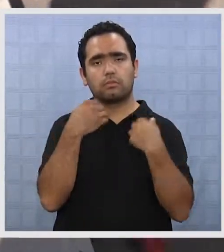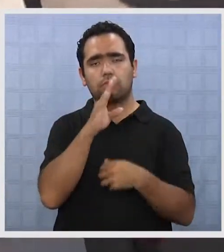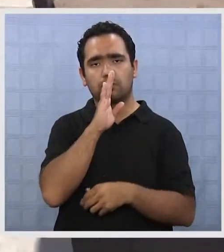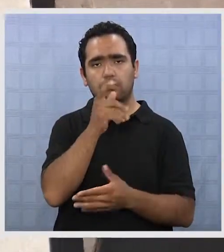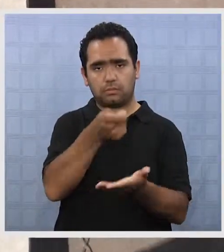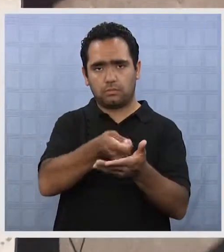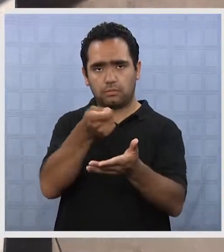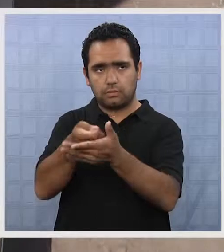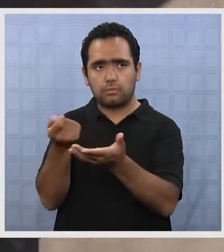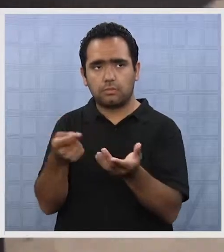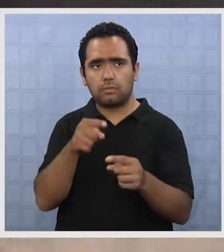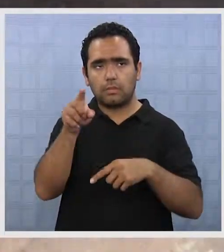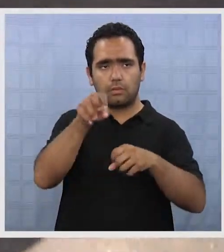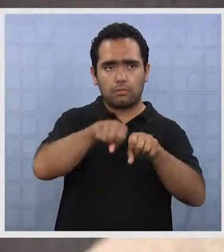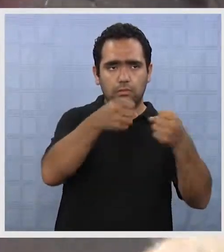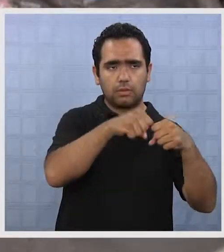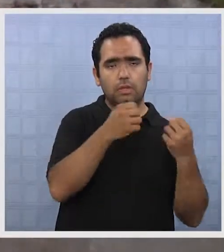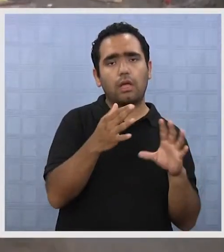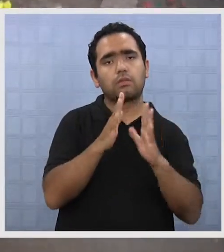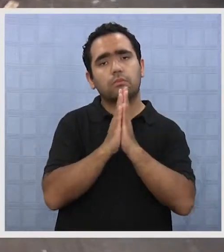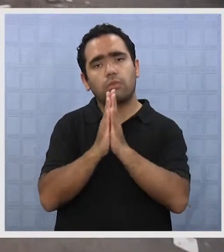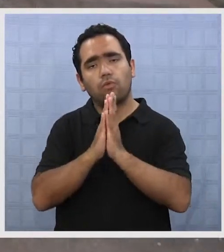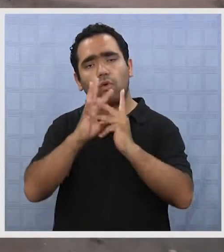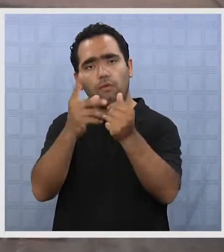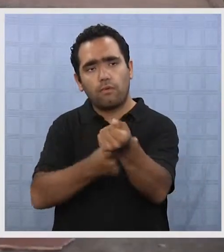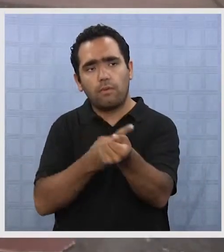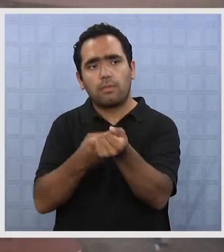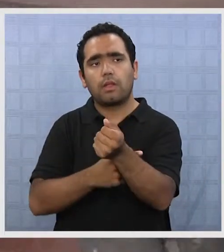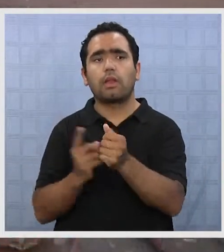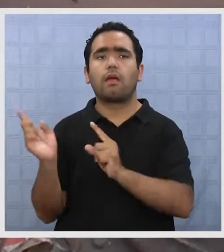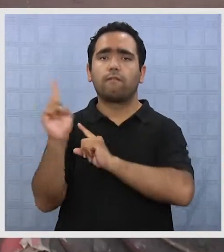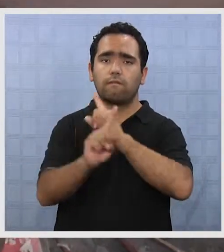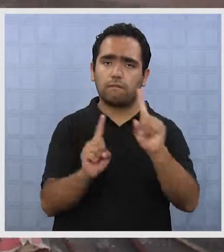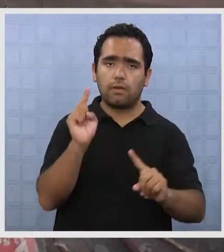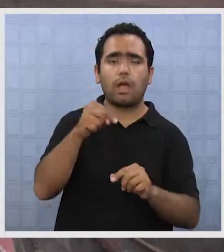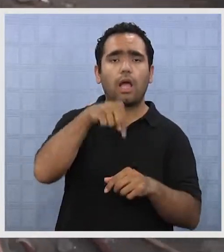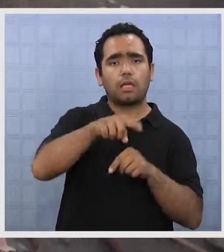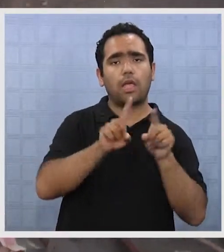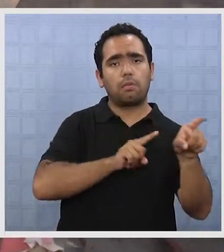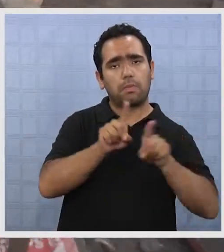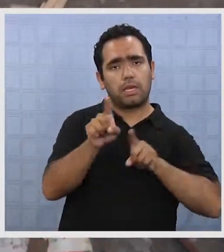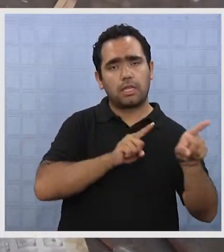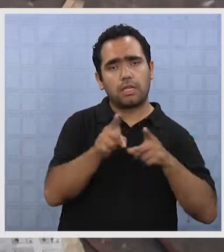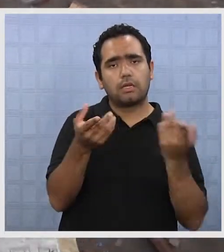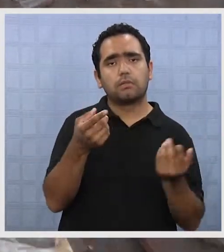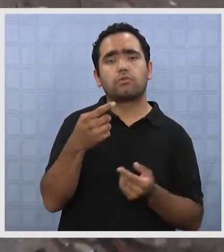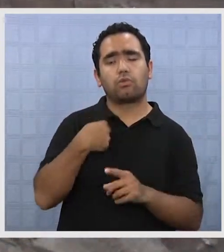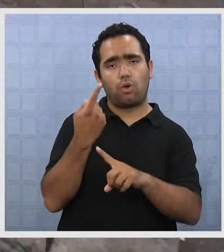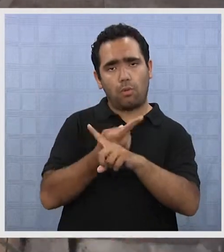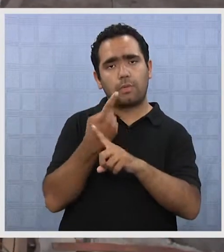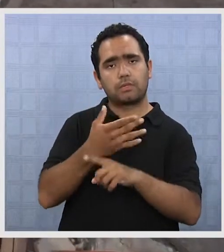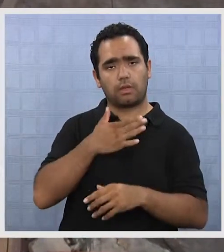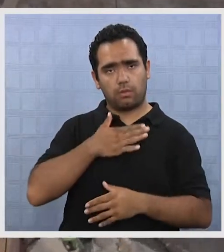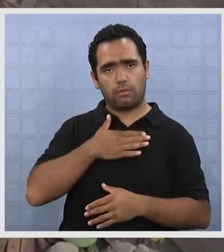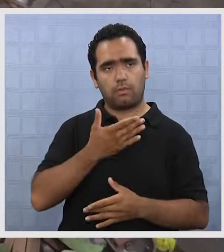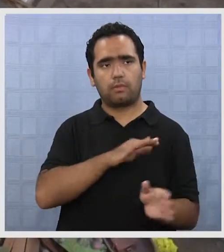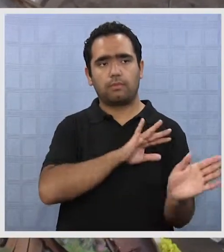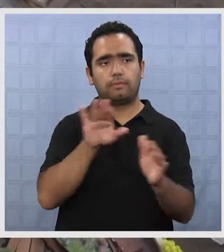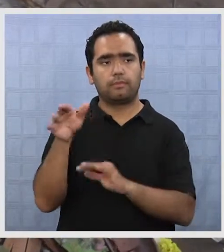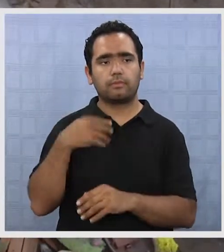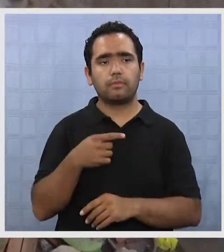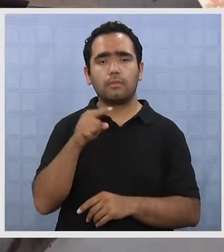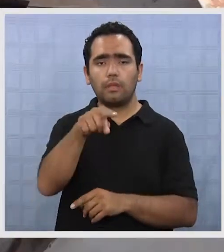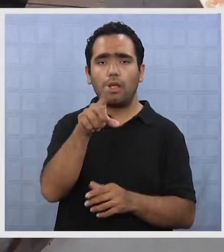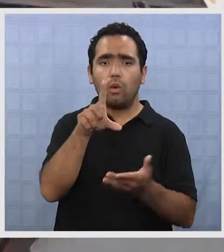destrozos que ocurrieron aquí e invito a las familias que se acerquen aquí a la administración del cementerio a conversar conmigo. La